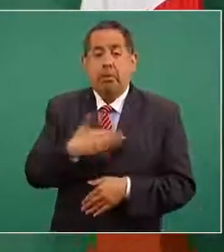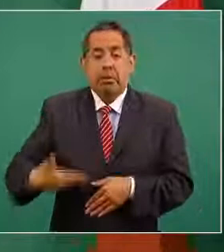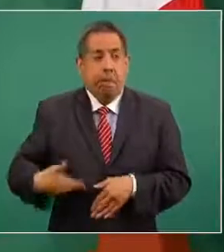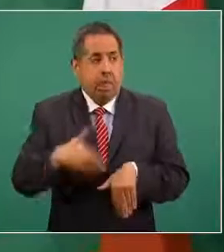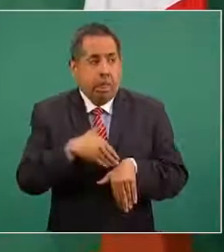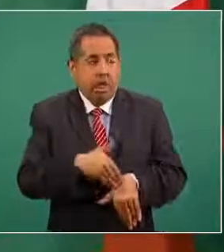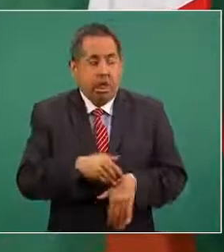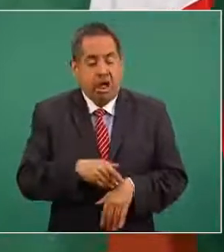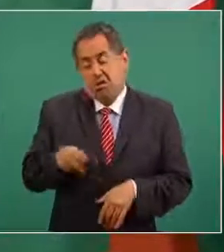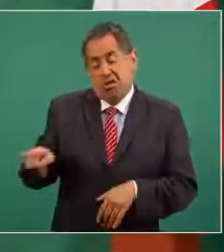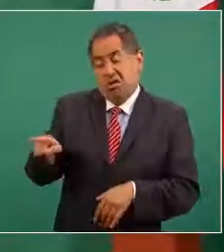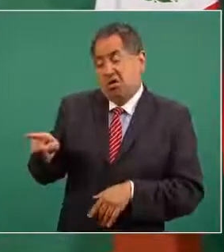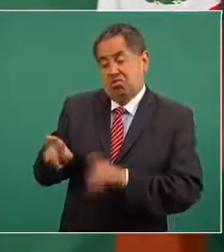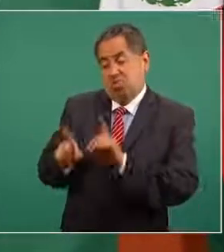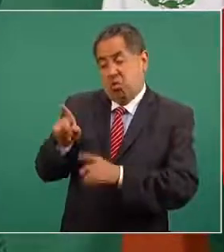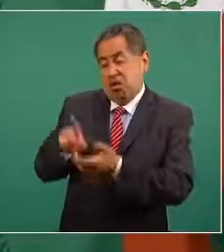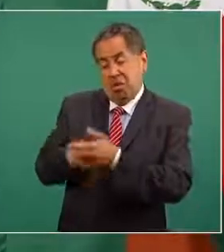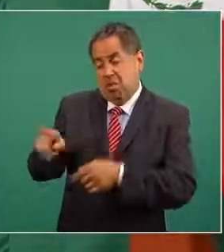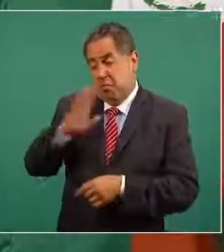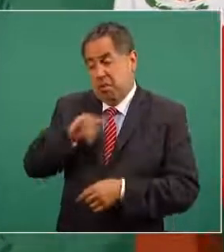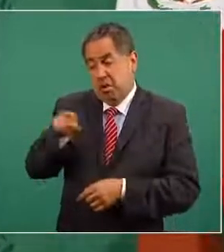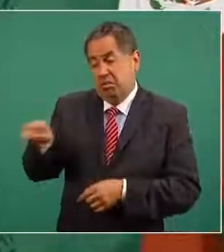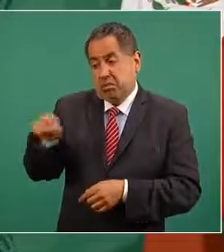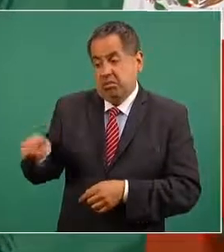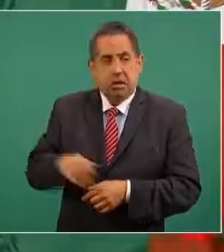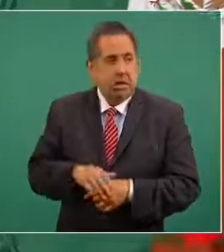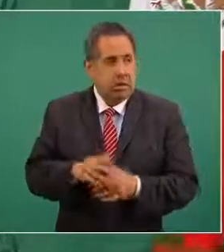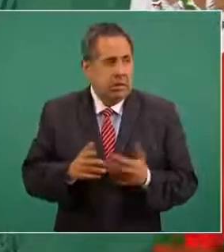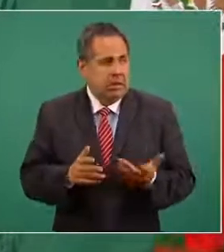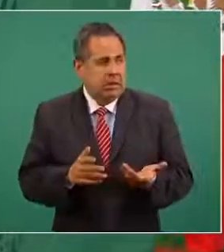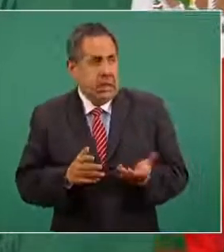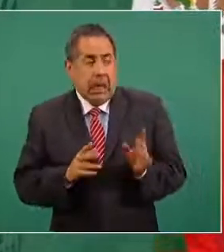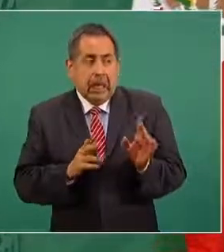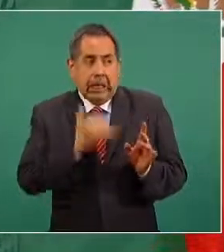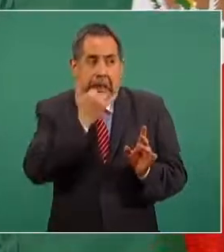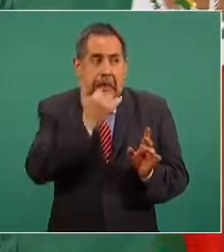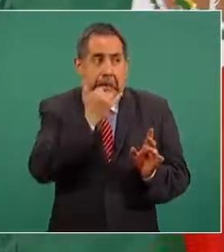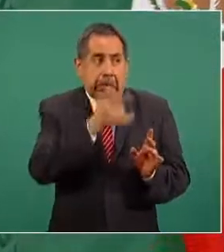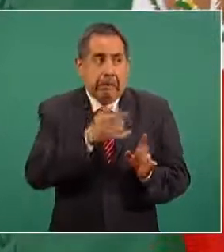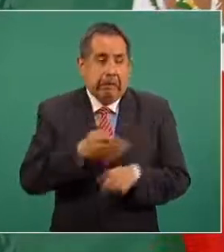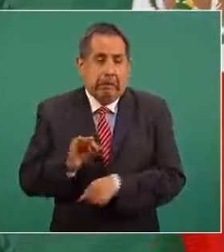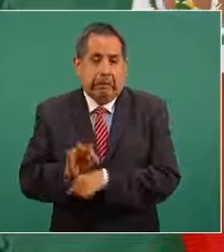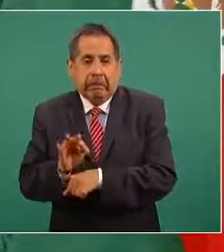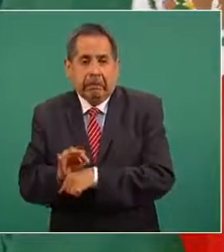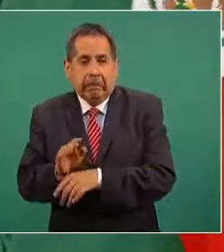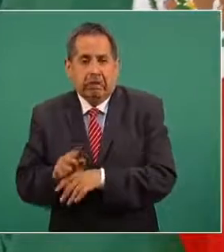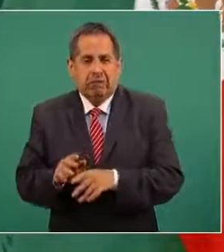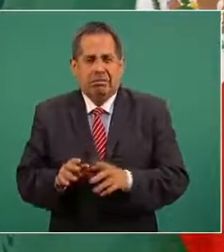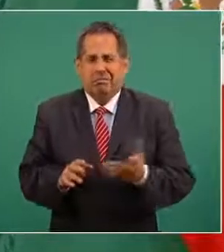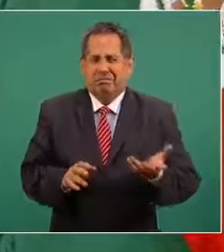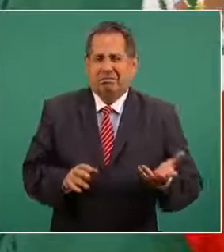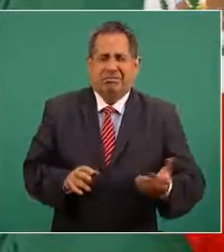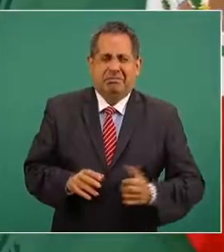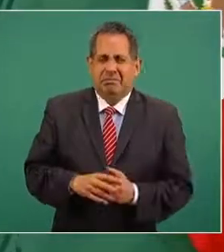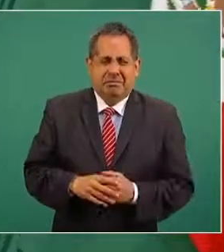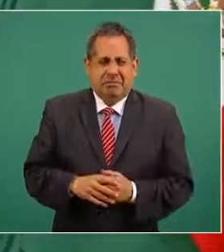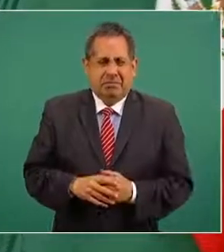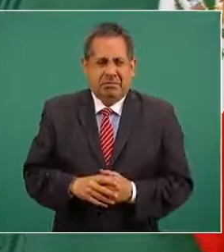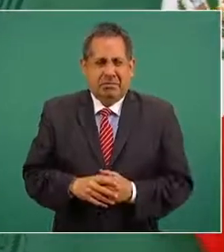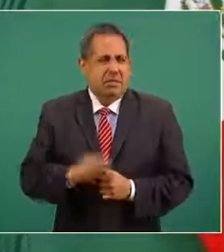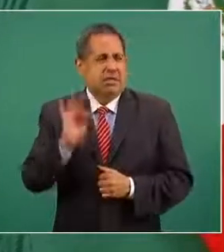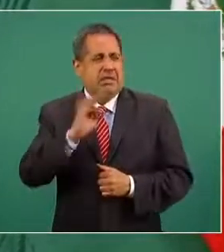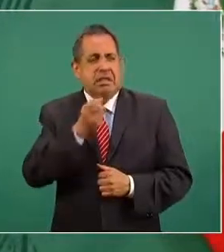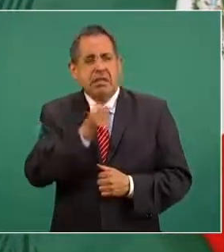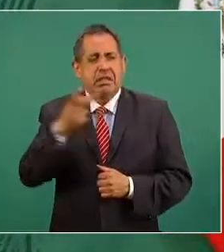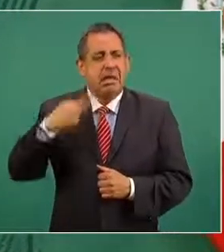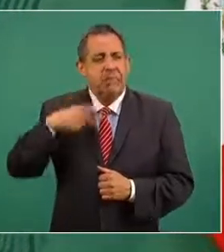sospecha de que encubrió en este caso al